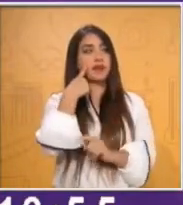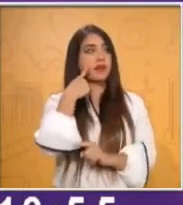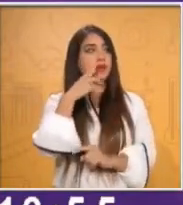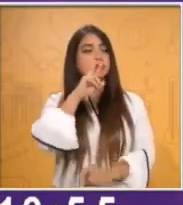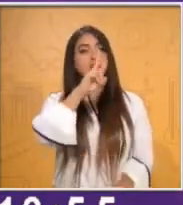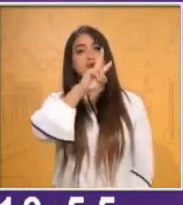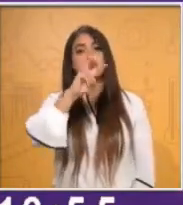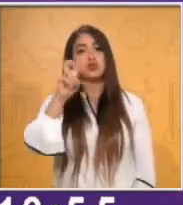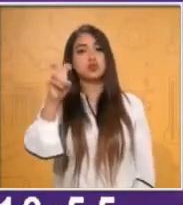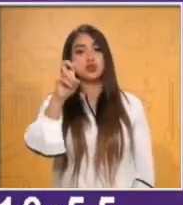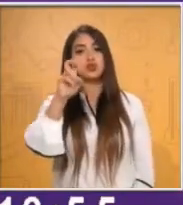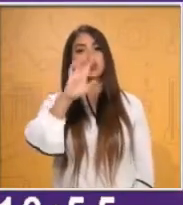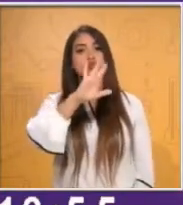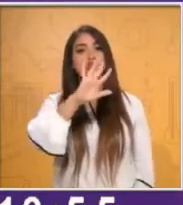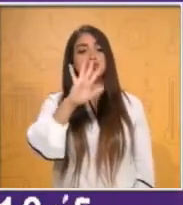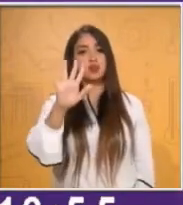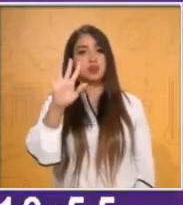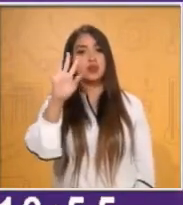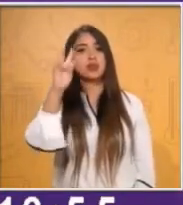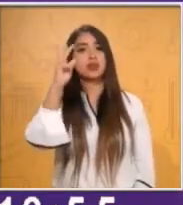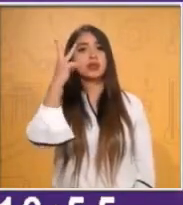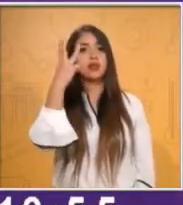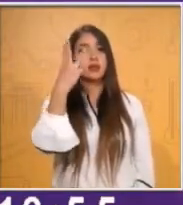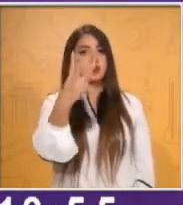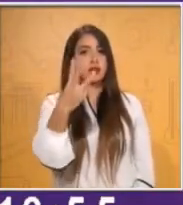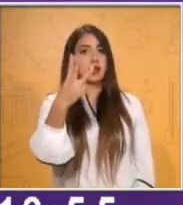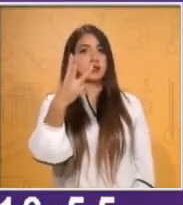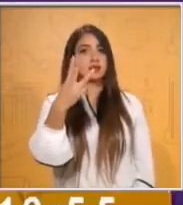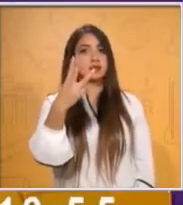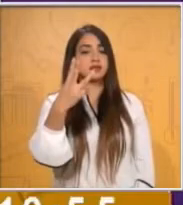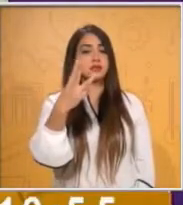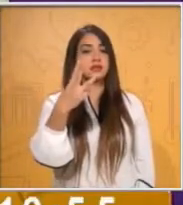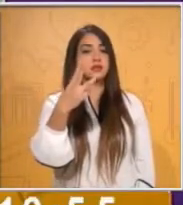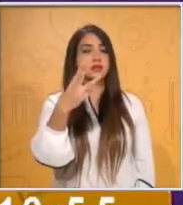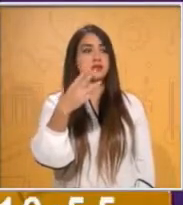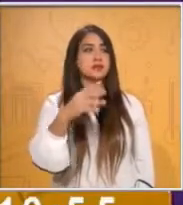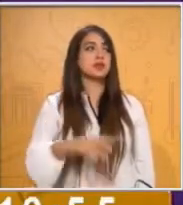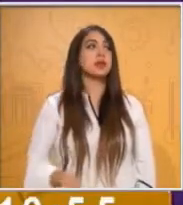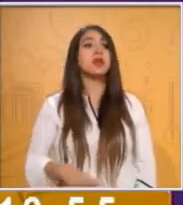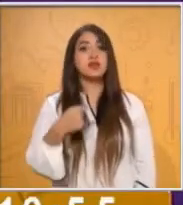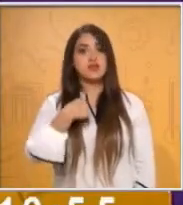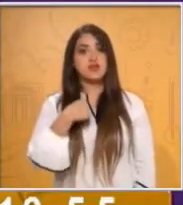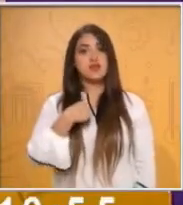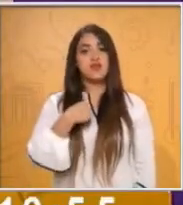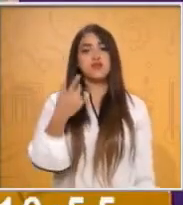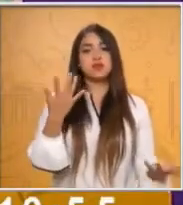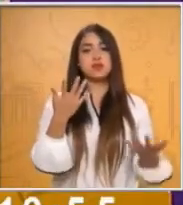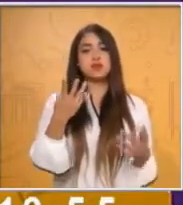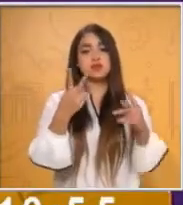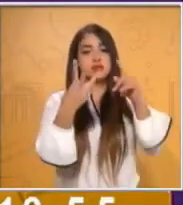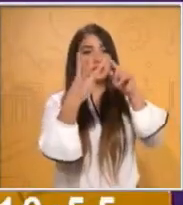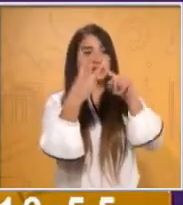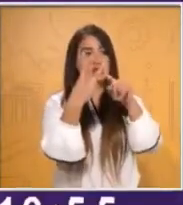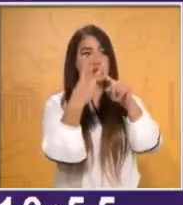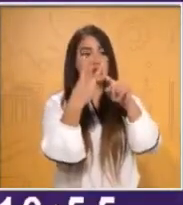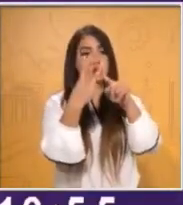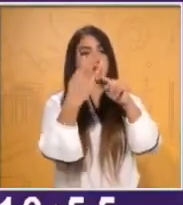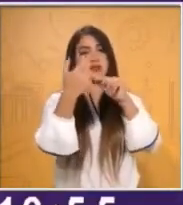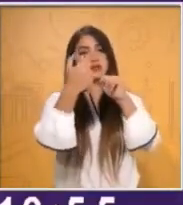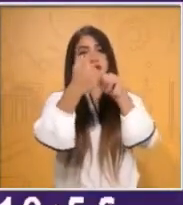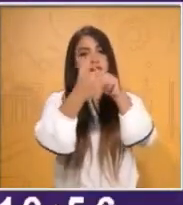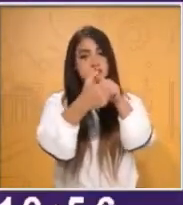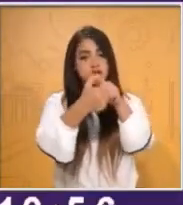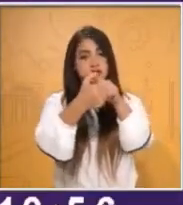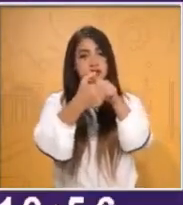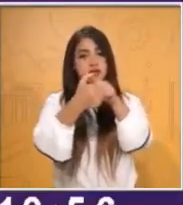cincuenta y tres. Y yo tomaré el tres, el seis